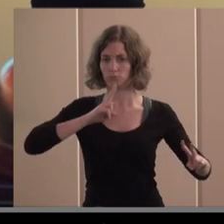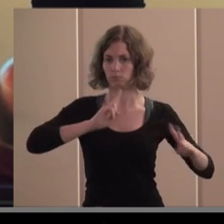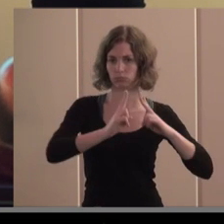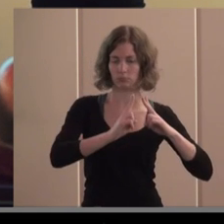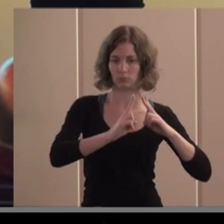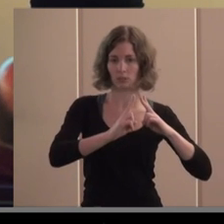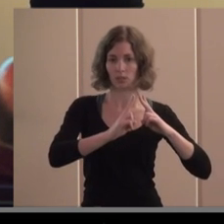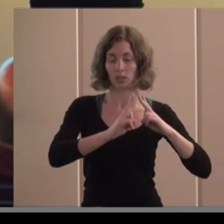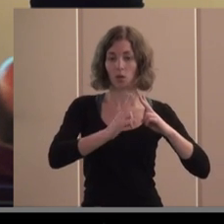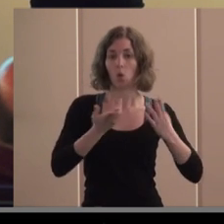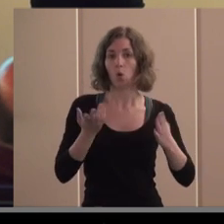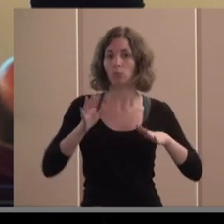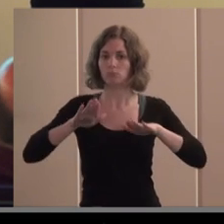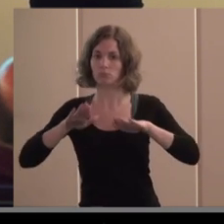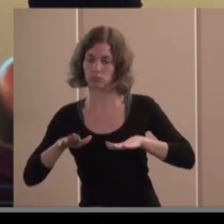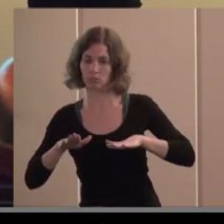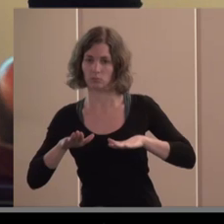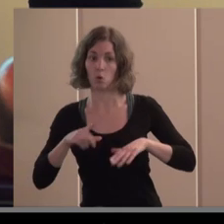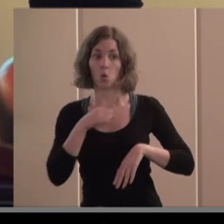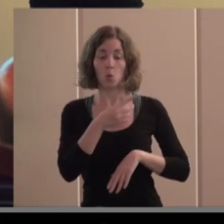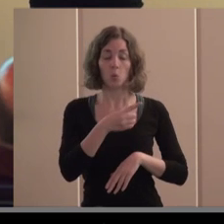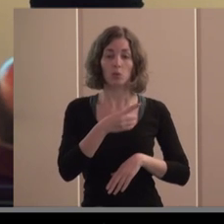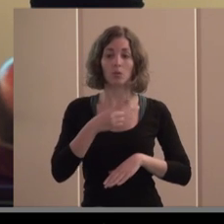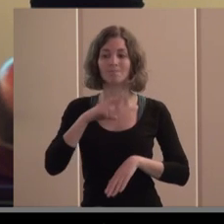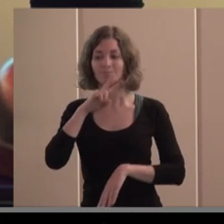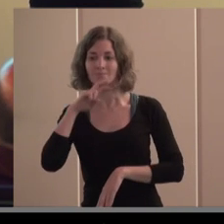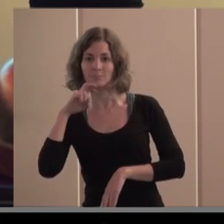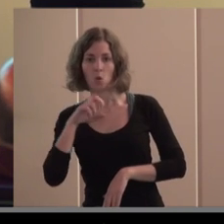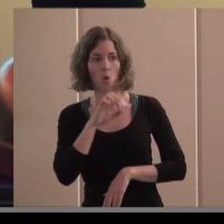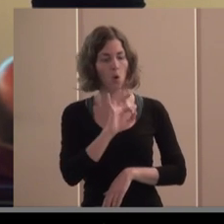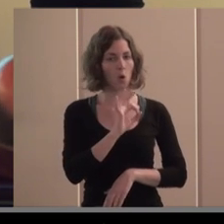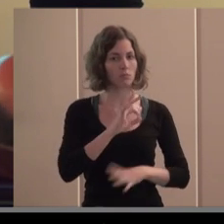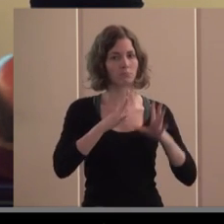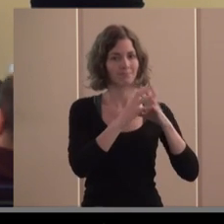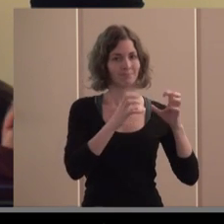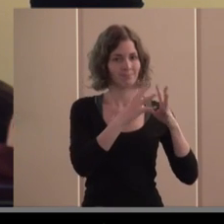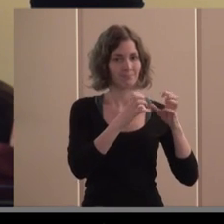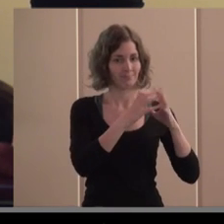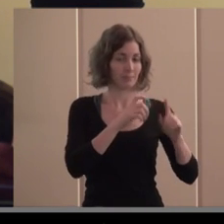posición proactiva o la conservadora y la ambiciosa por decirlo de alguna manera